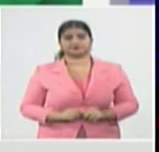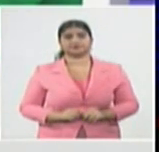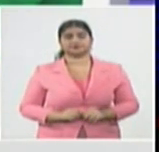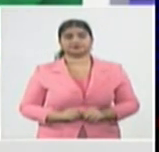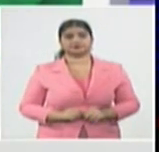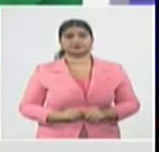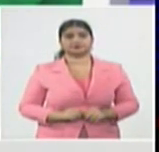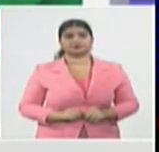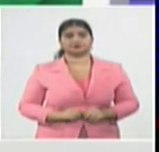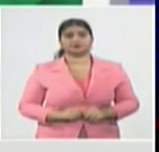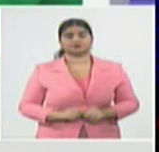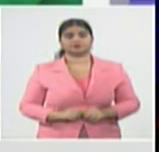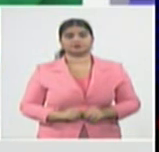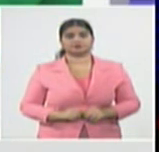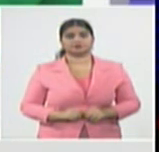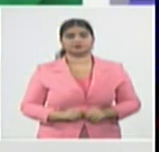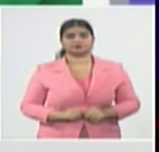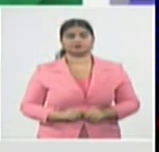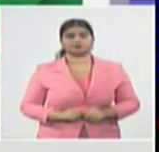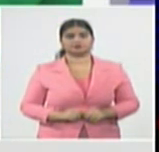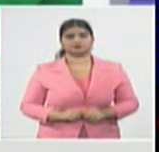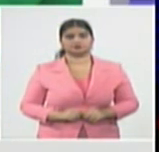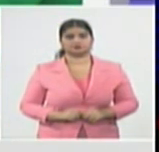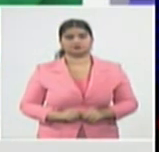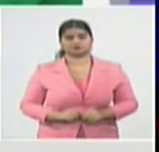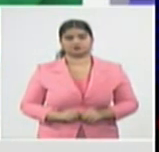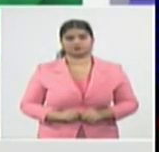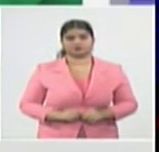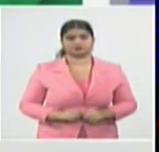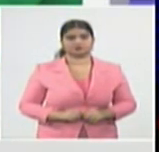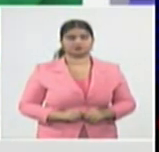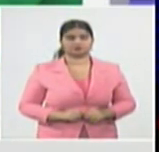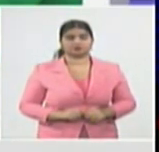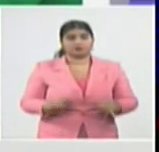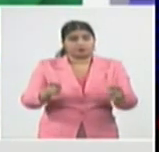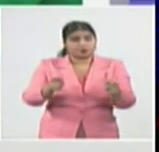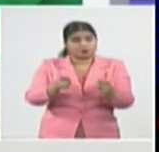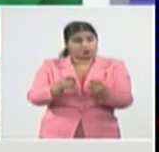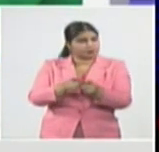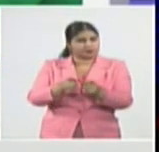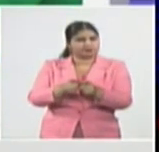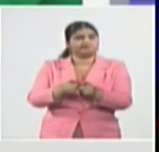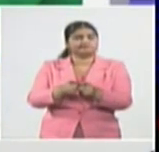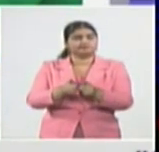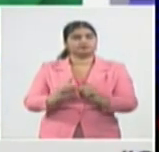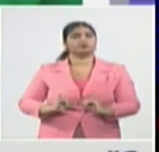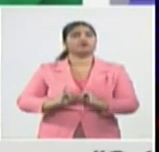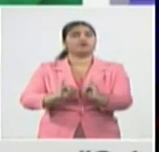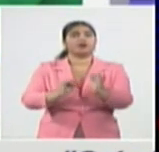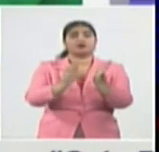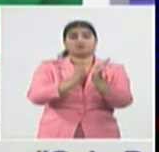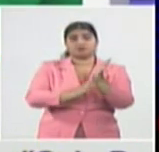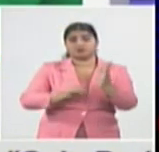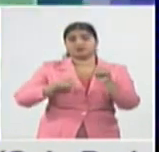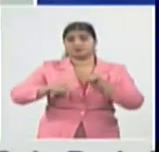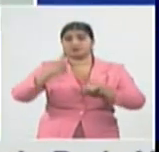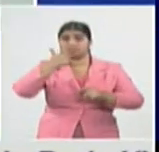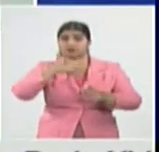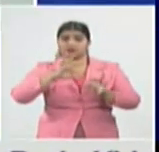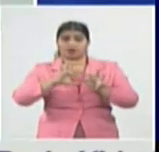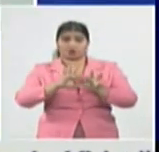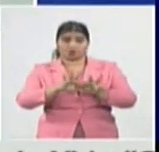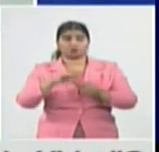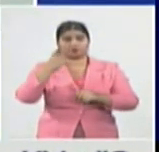significado y sigue siendo el mes de agosto para nuestro país. Ahí tienen el